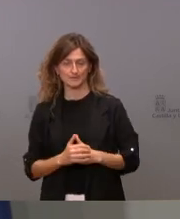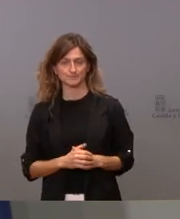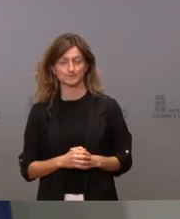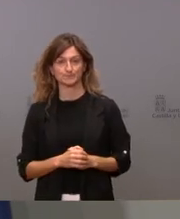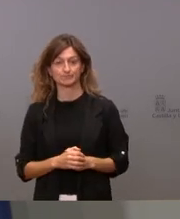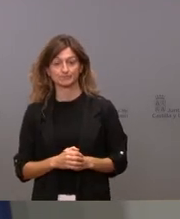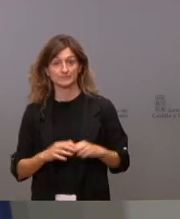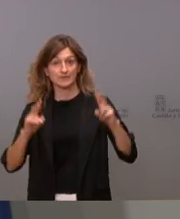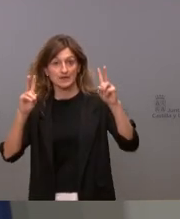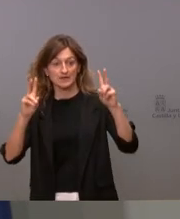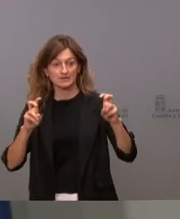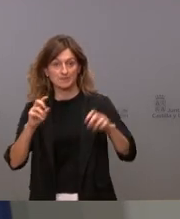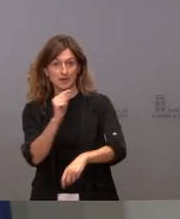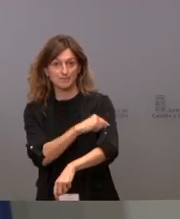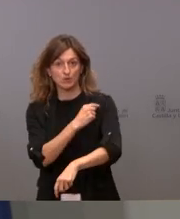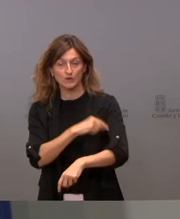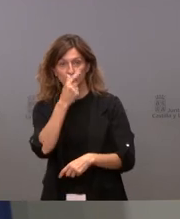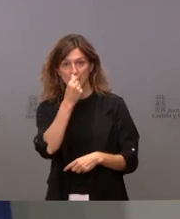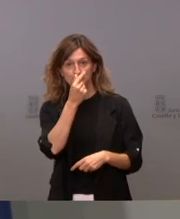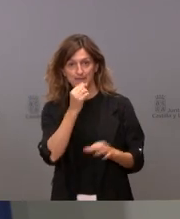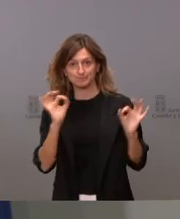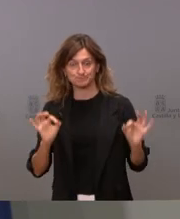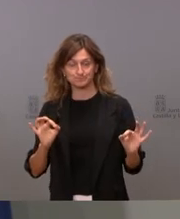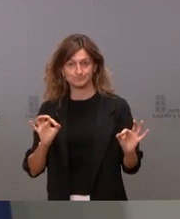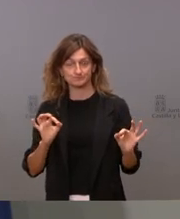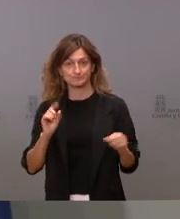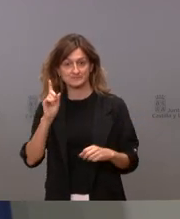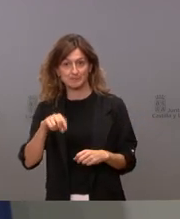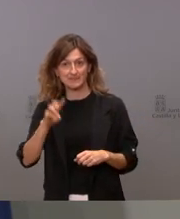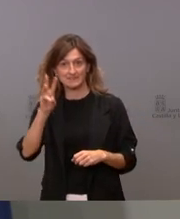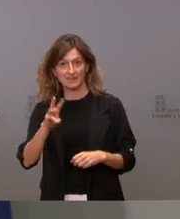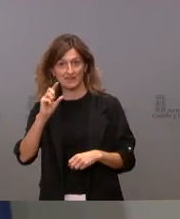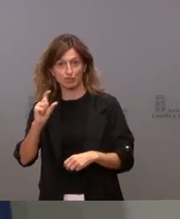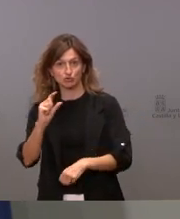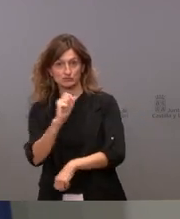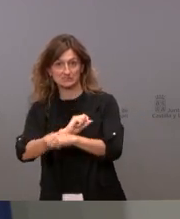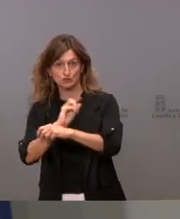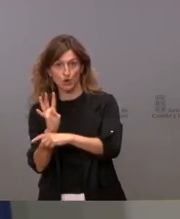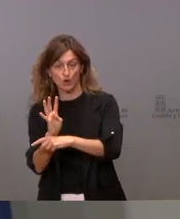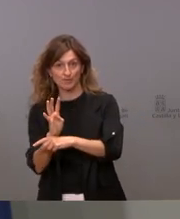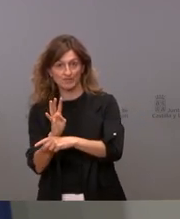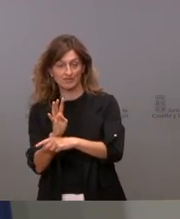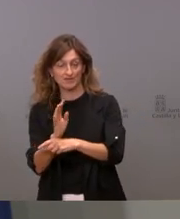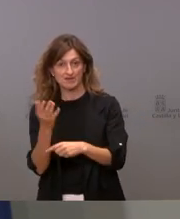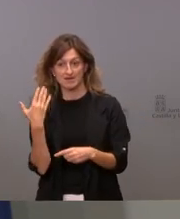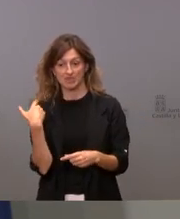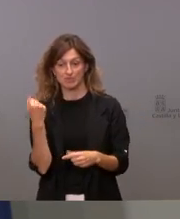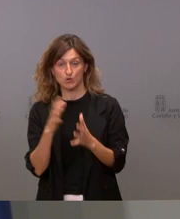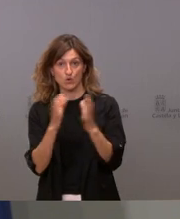y sobre la vacunación de la gripe y la tercera dosis insisto acabamos de aprobar